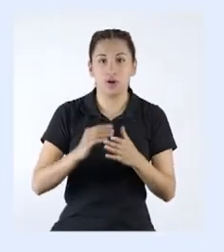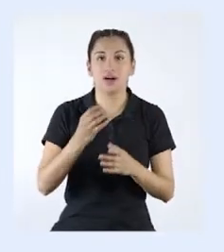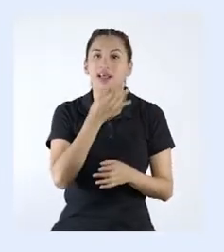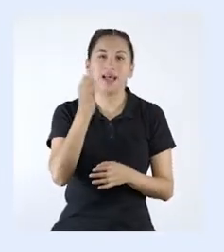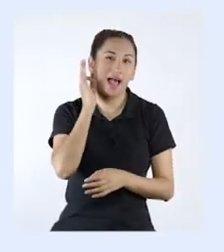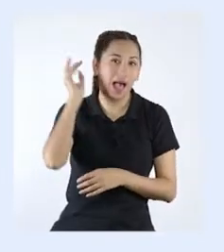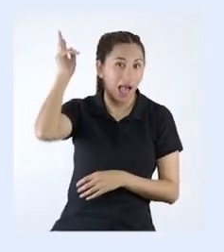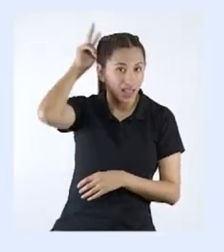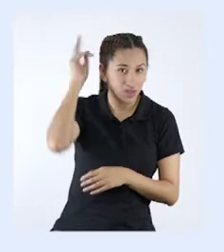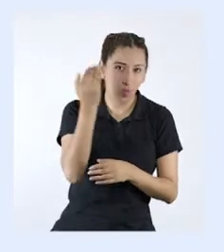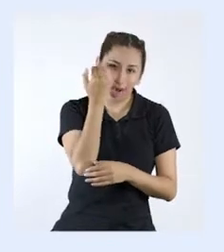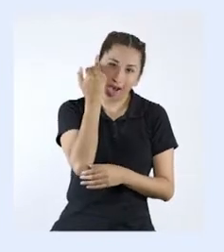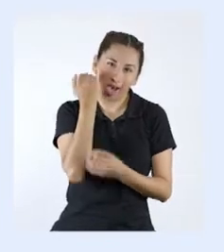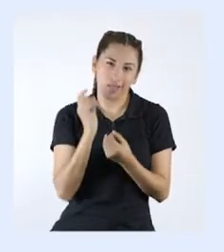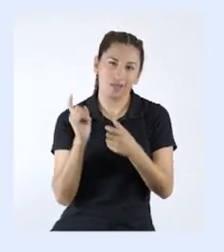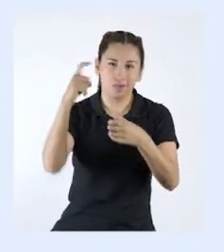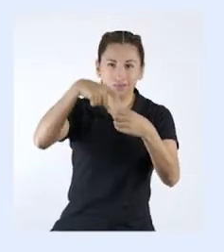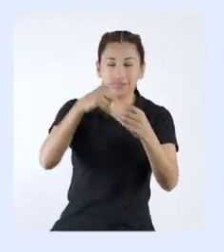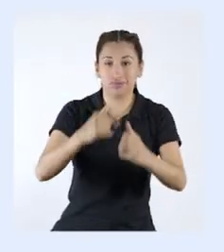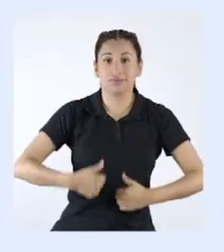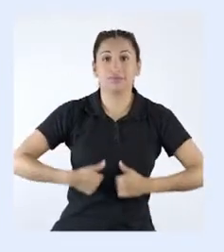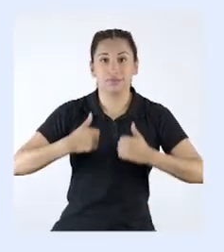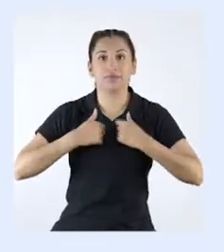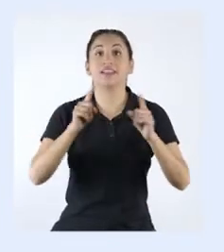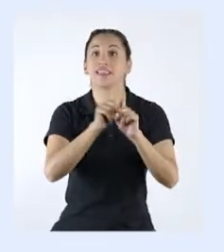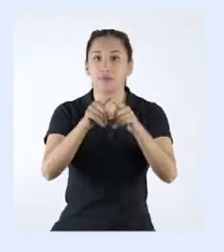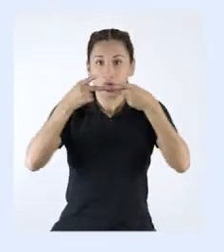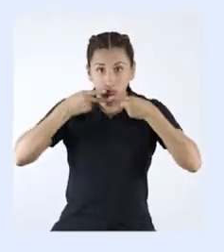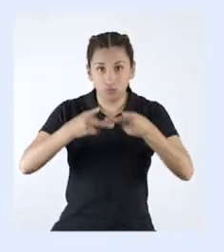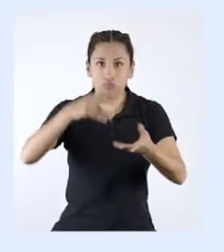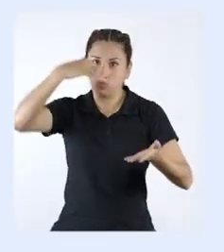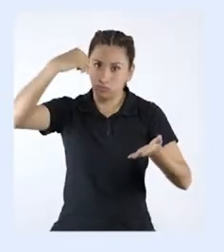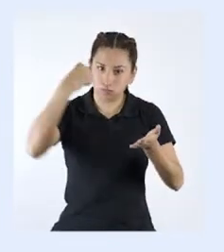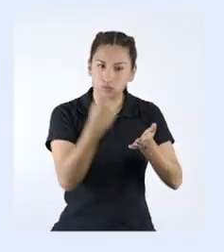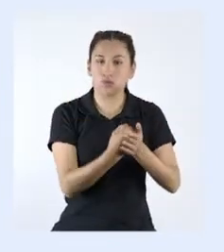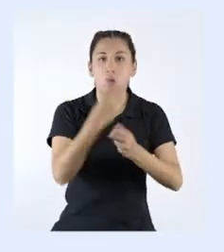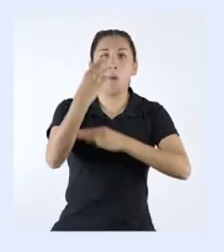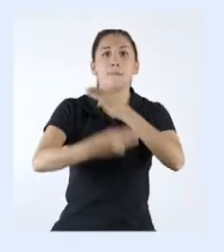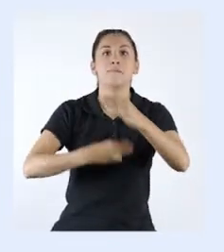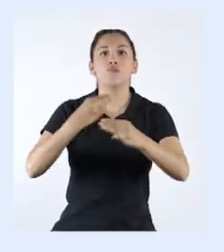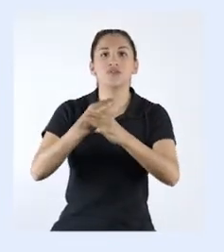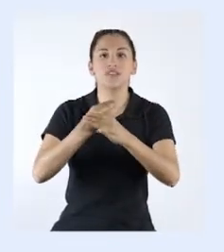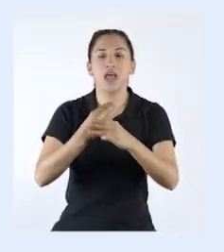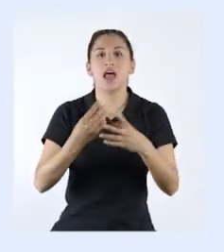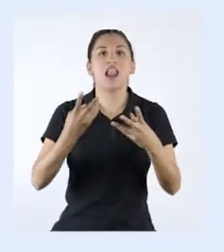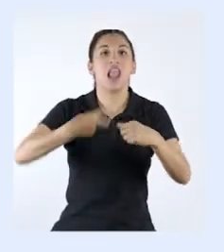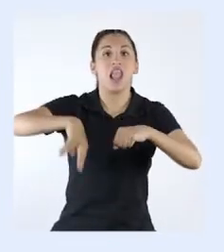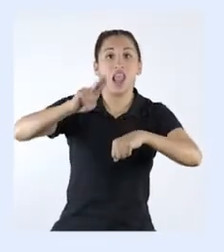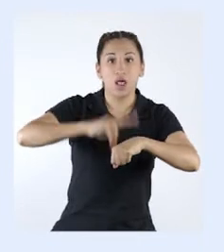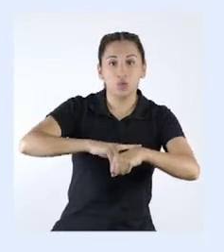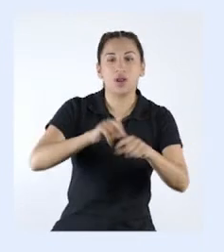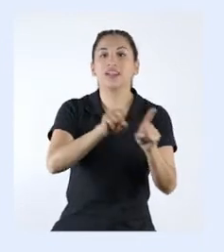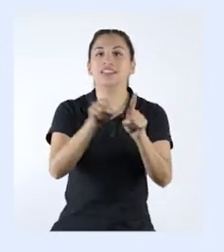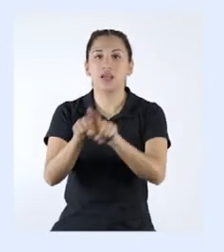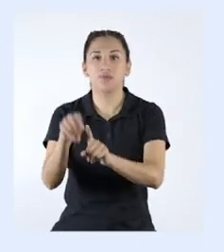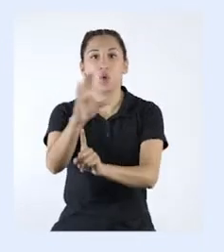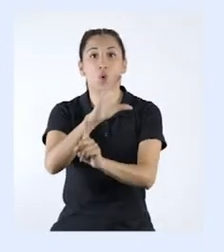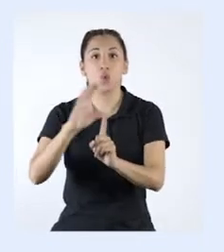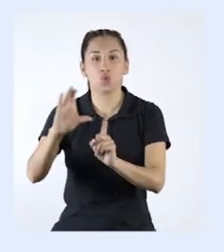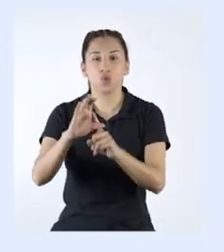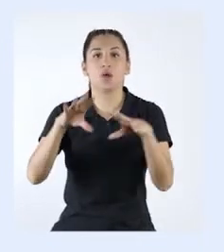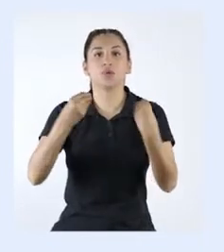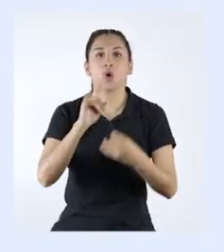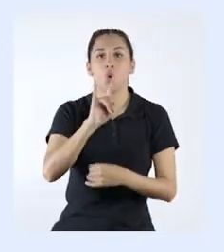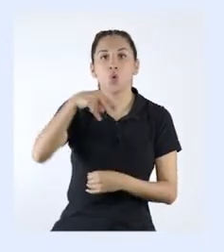originarios o indígenas. Además, fue declarado como sitio de patrimonio mundial mixto, natural y